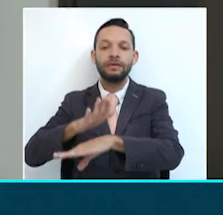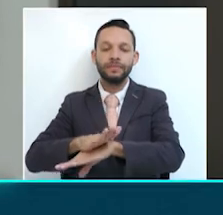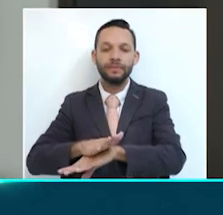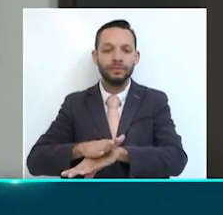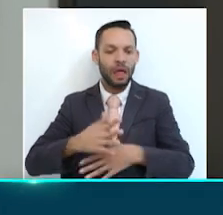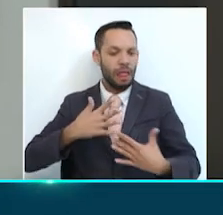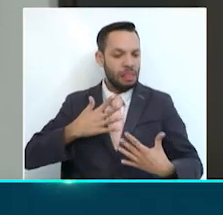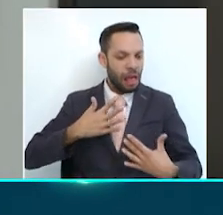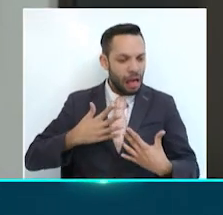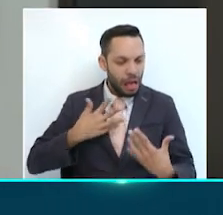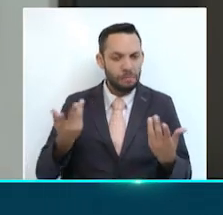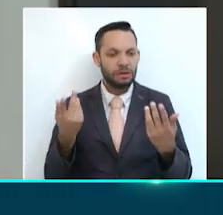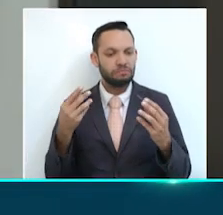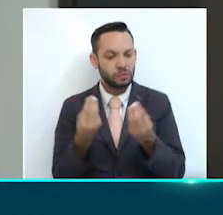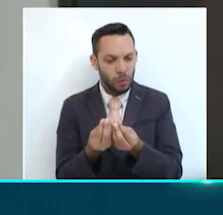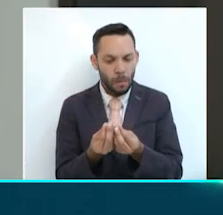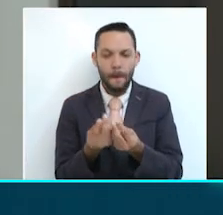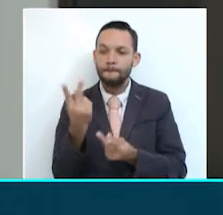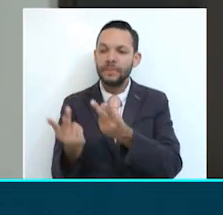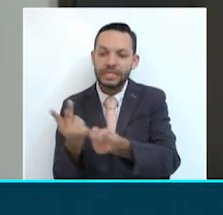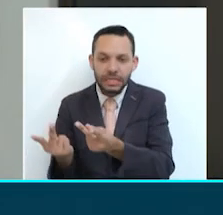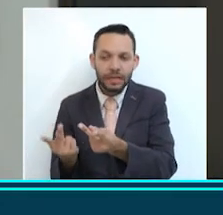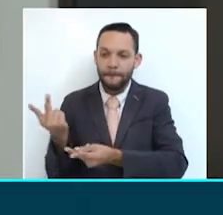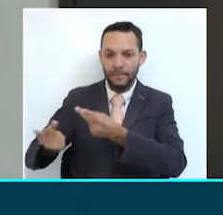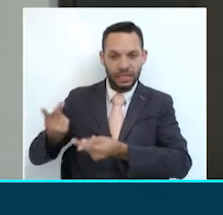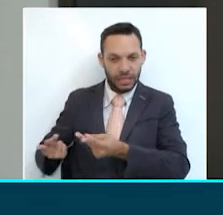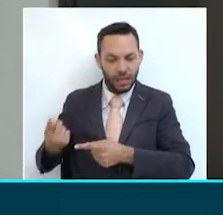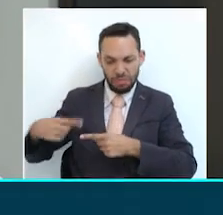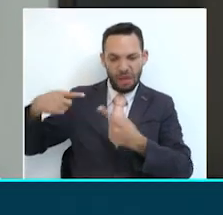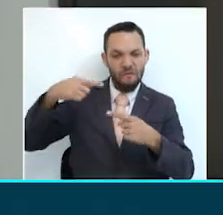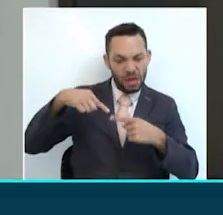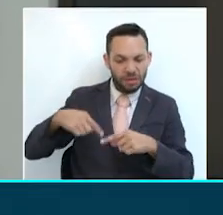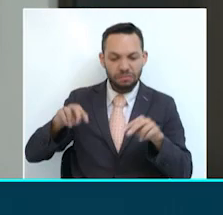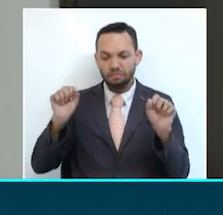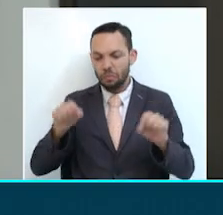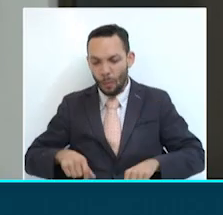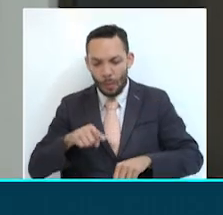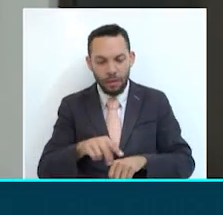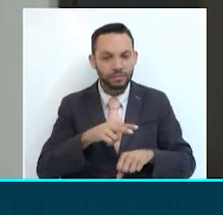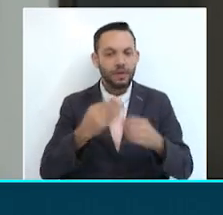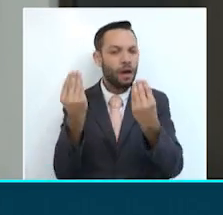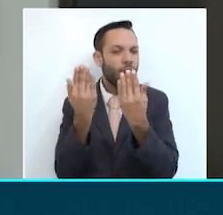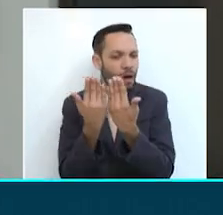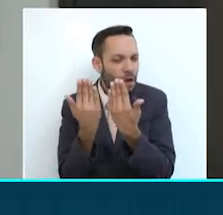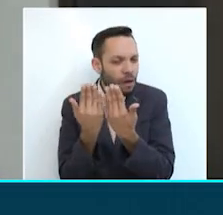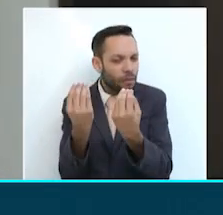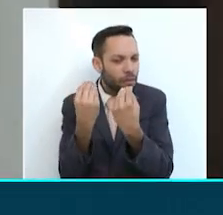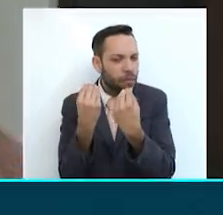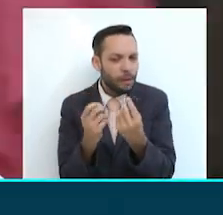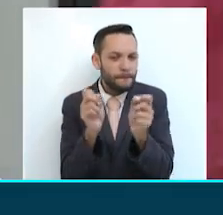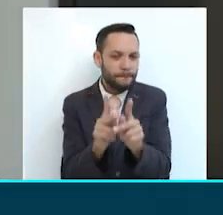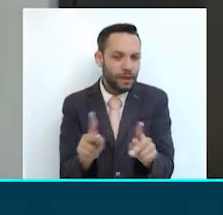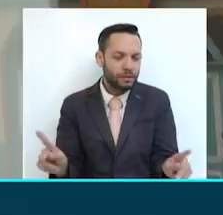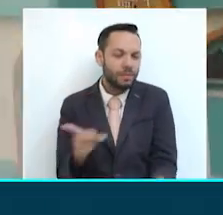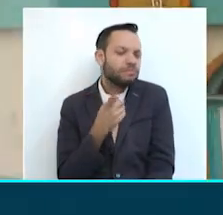cultural tenemos las visitas a los conjuntos muestran vivo de bareque en fin, es algo no netamente académico donde todas las personas pueden